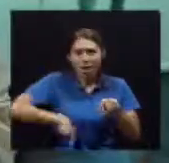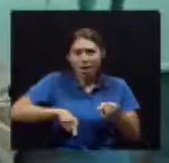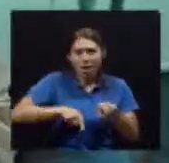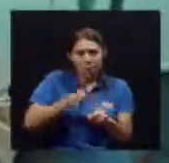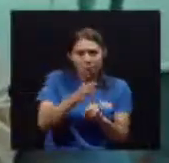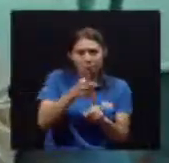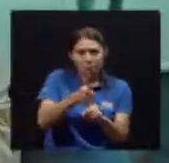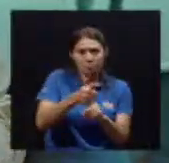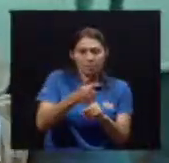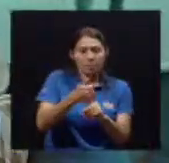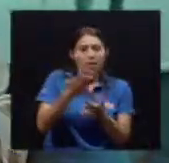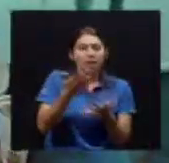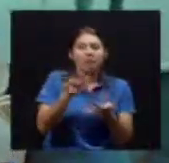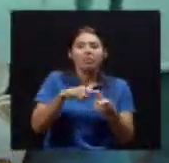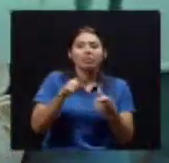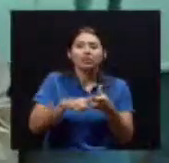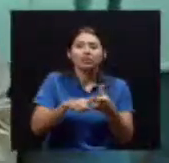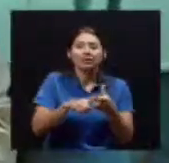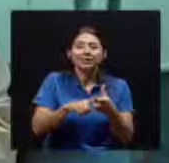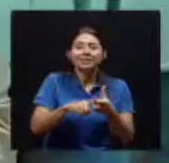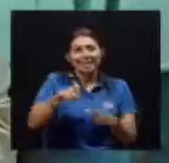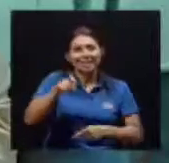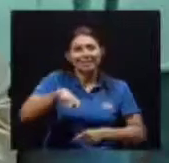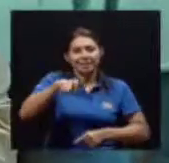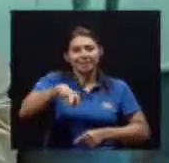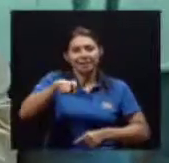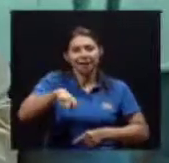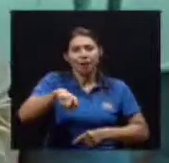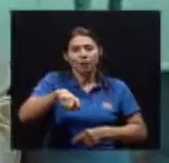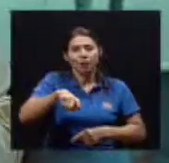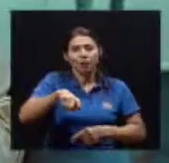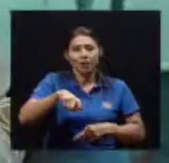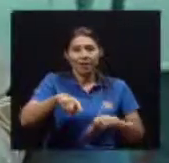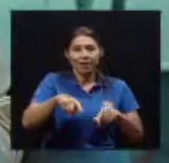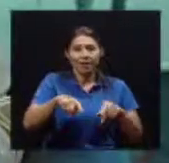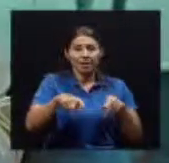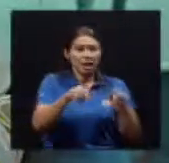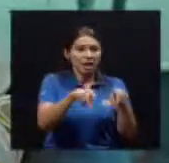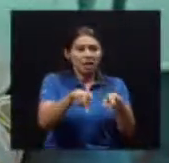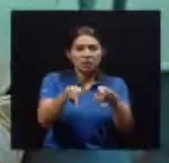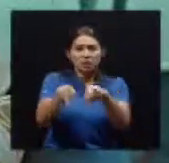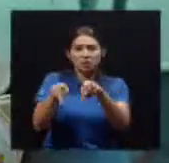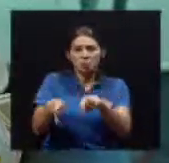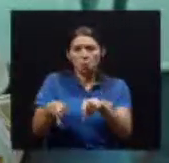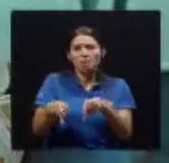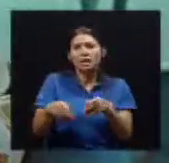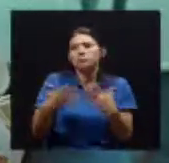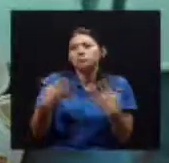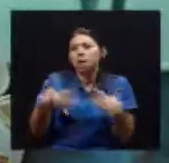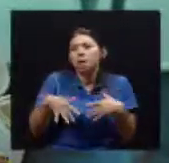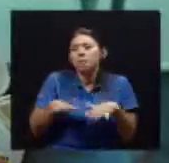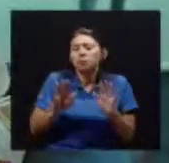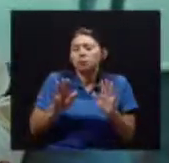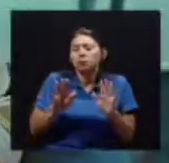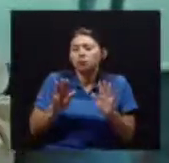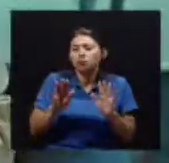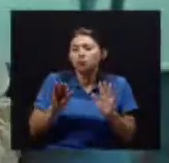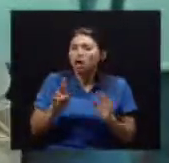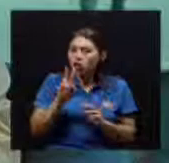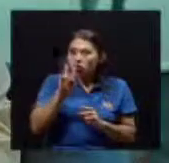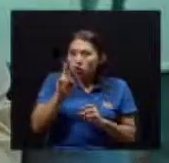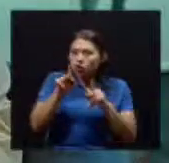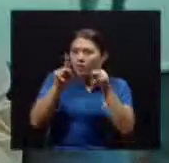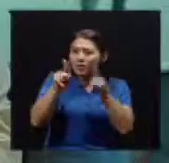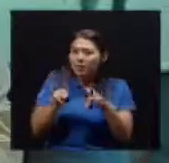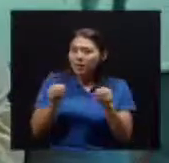Allegadas al paciente Que están dispuestas A colaborarle Aprendan Cuáles son las vías De retiro Y de inserción De